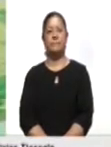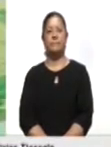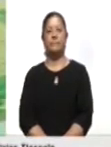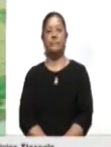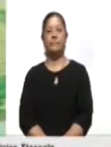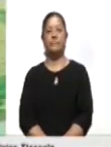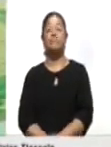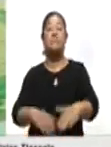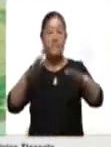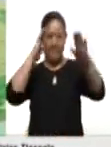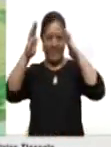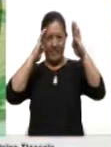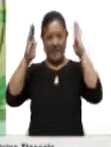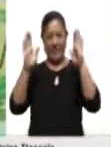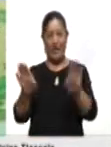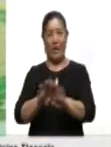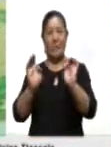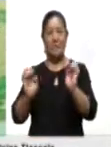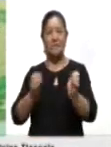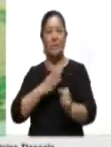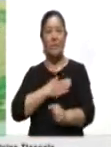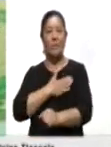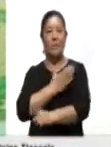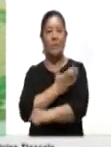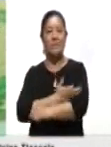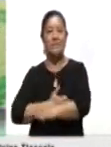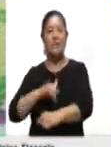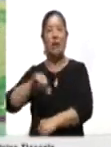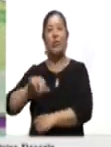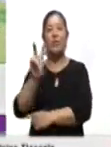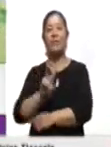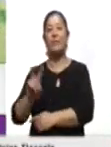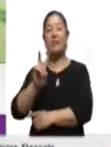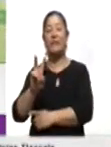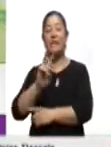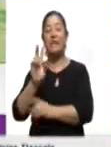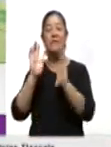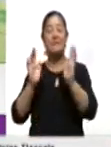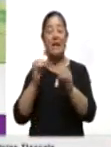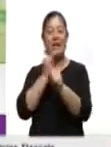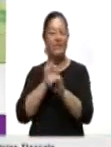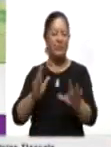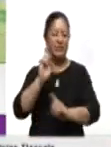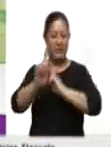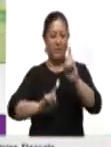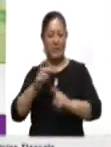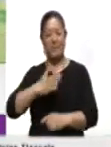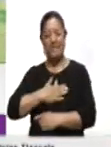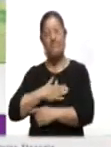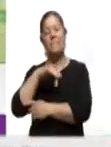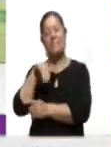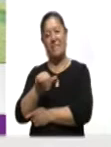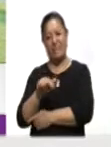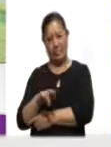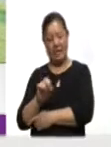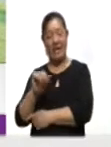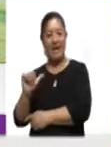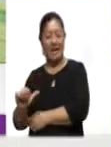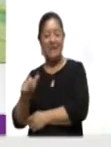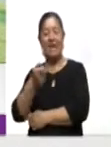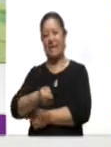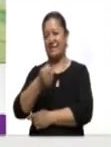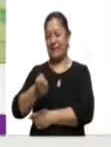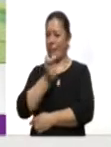Señores, ¿cómo están? Muy buenas tardes, ya viernes y ya estamos listos para llevarles toda la información deportiva. Manuel Águila les saluda con mucho gusto.